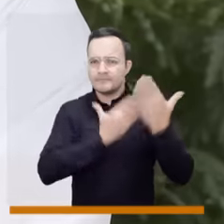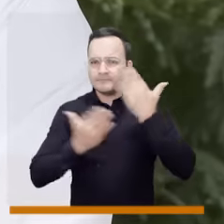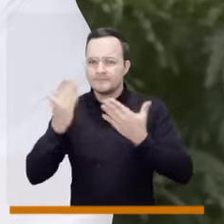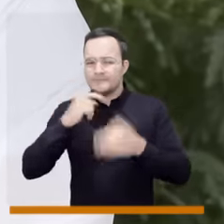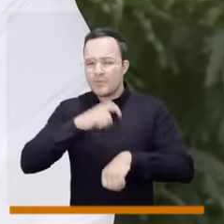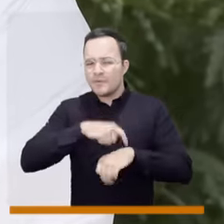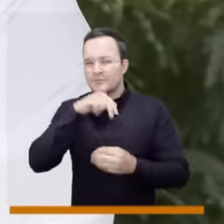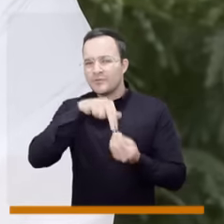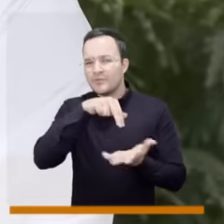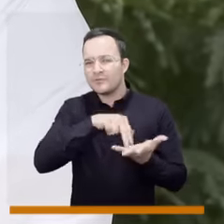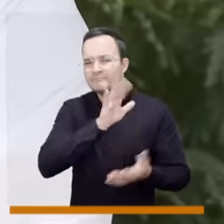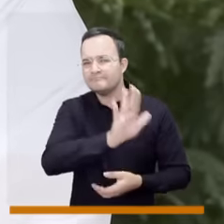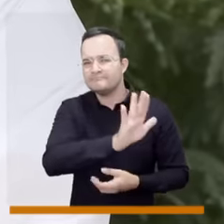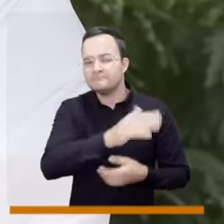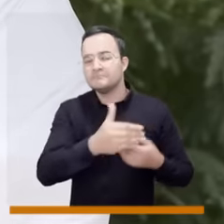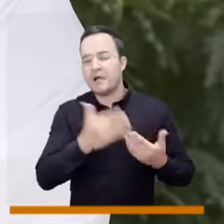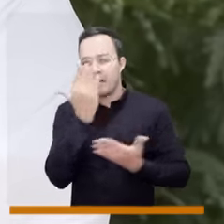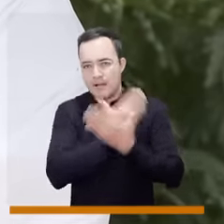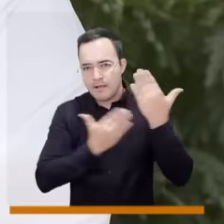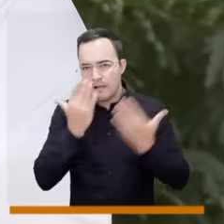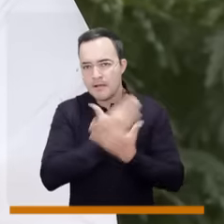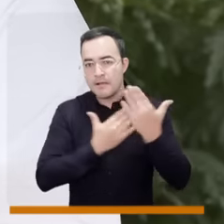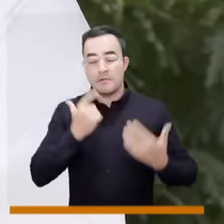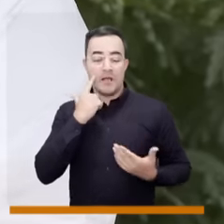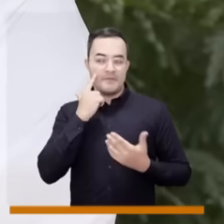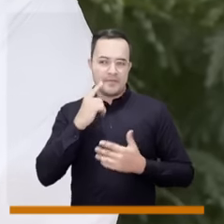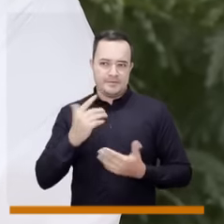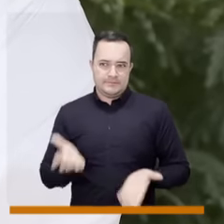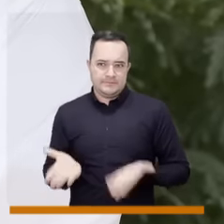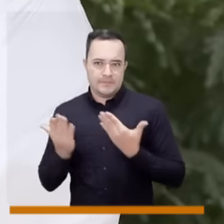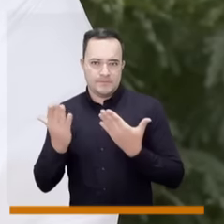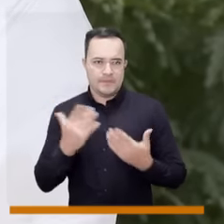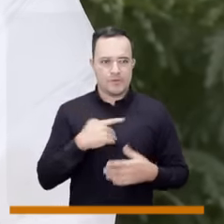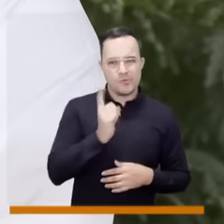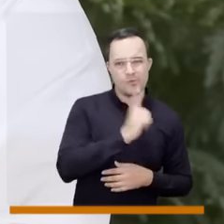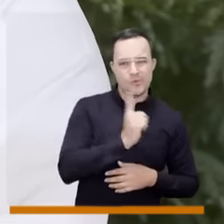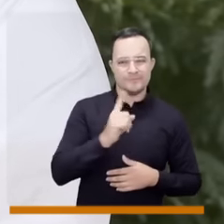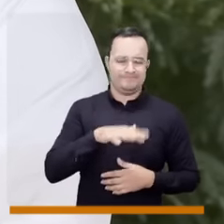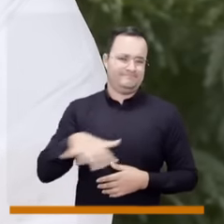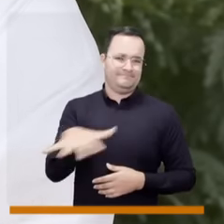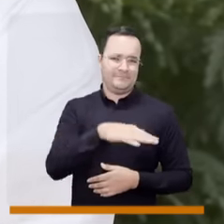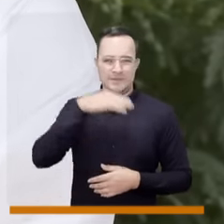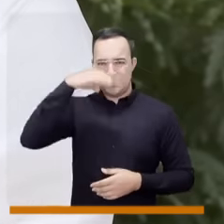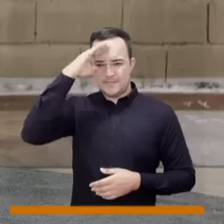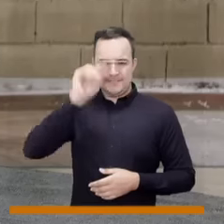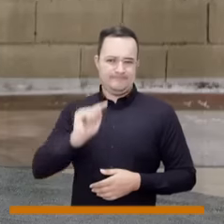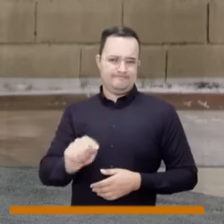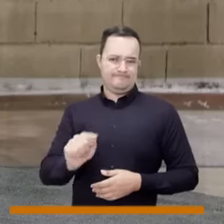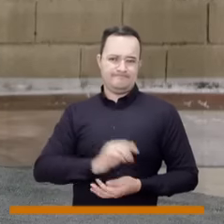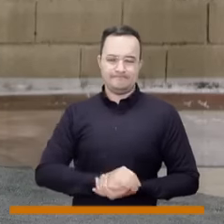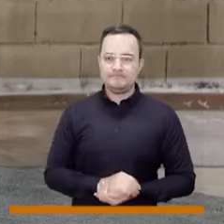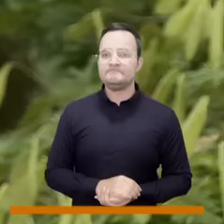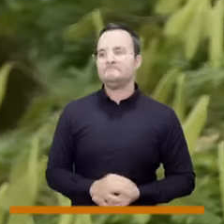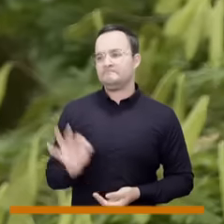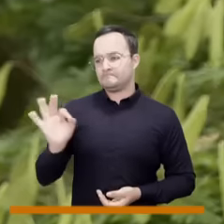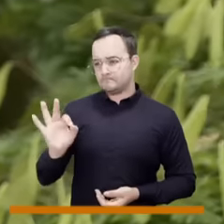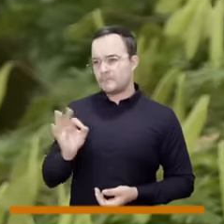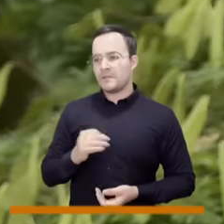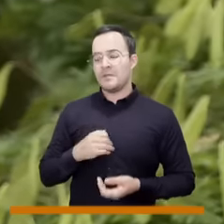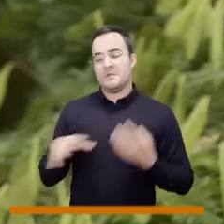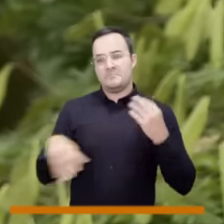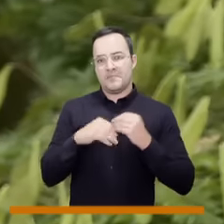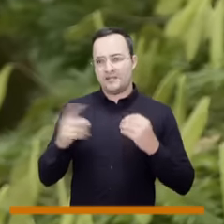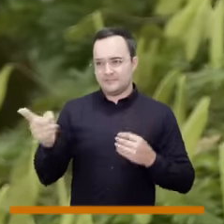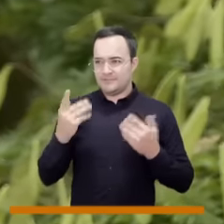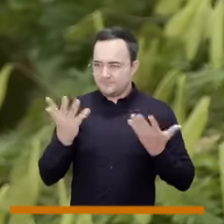momento y lo más beneficioso para el distrito de Medellín y por supuesto para la empresa. Bueno y también hay que decir usted quiere